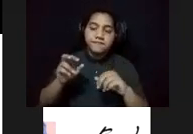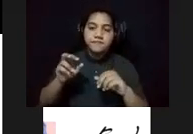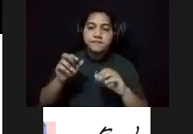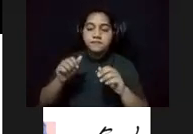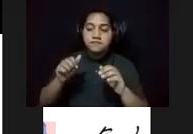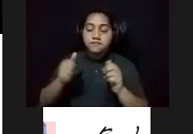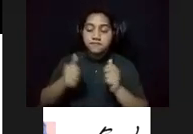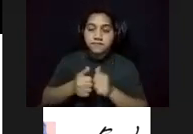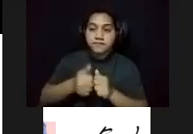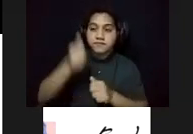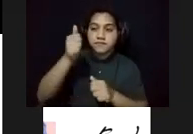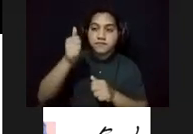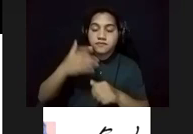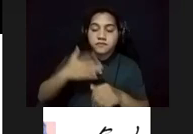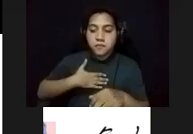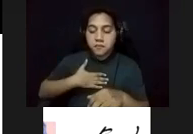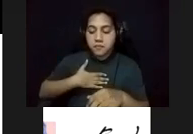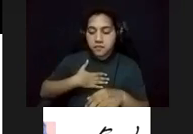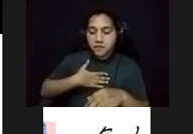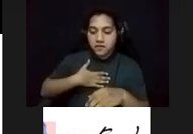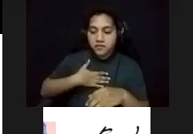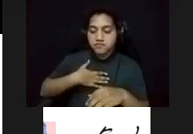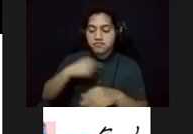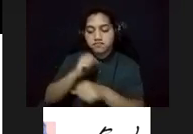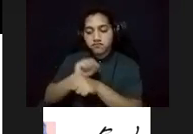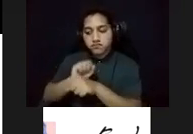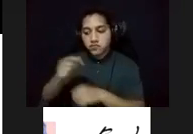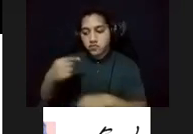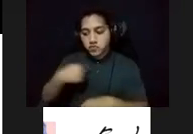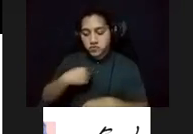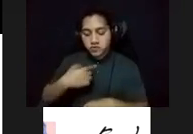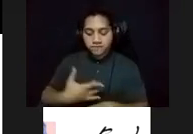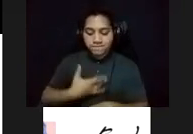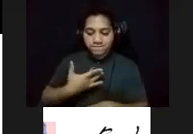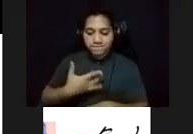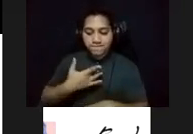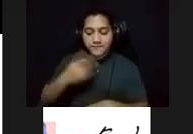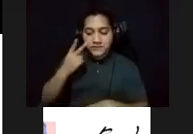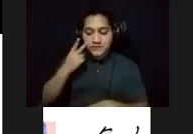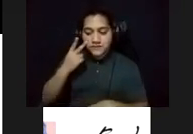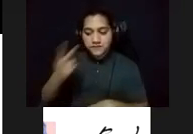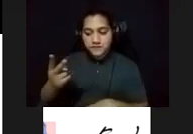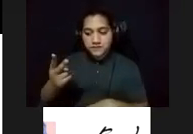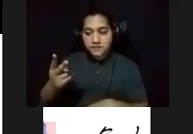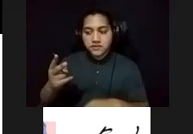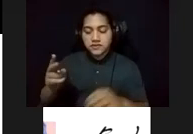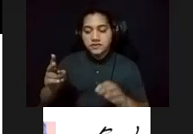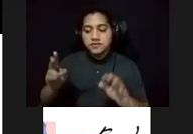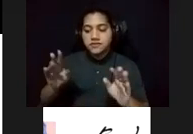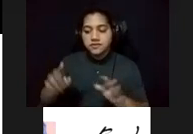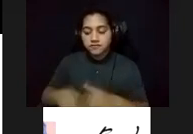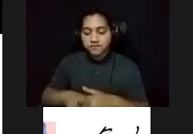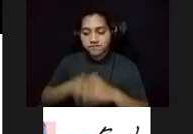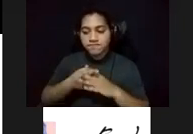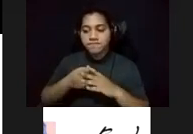Mayormente mis cosas han sido que yo las siento, las veo y las hago. Cerro la